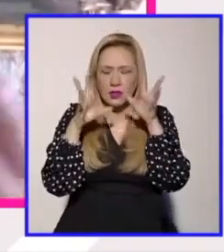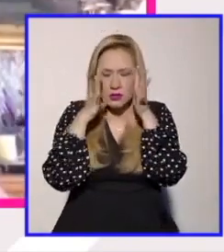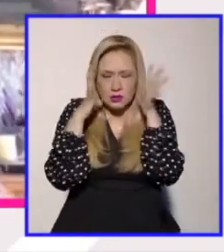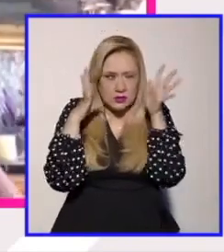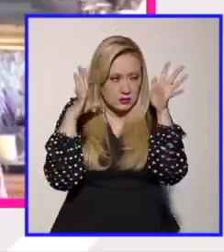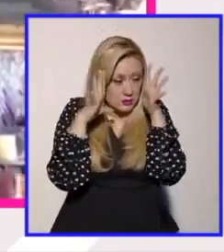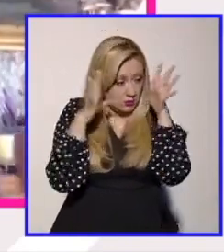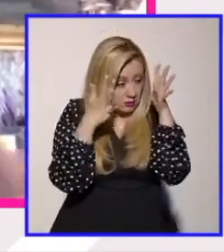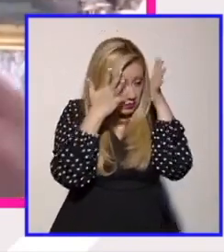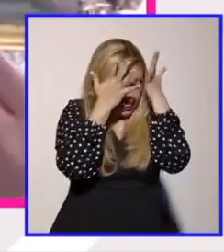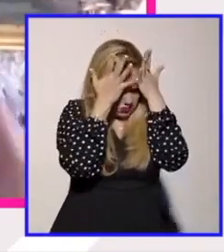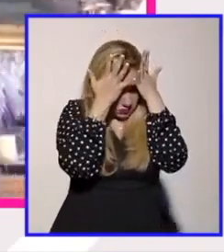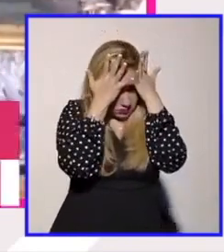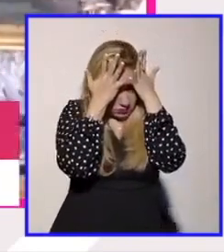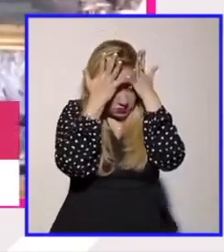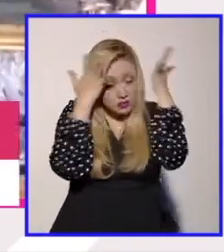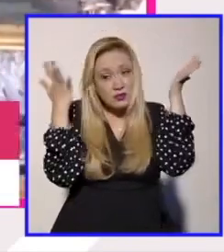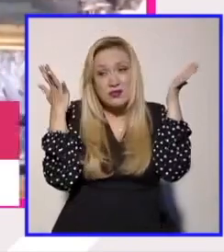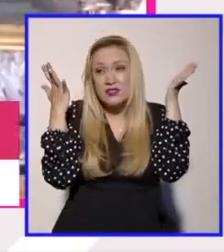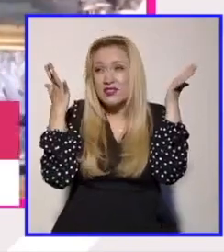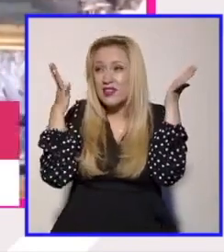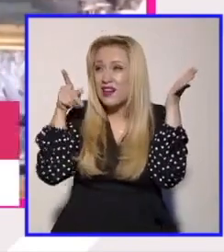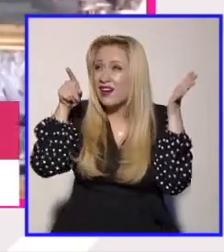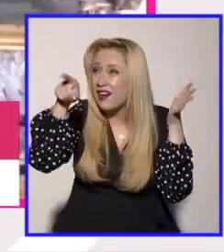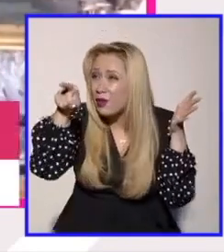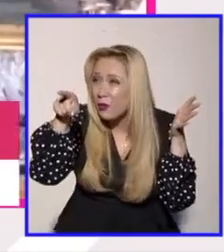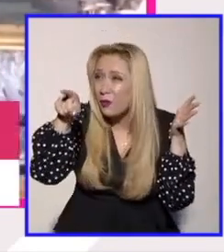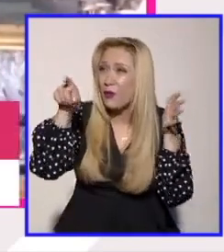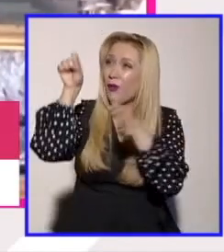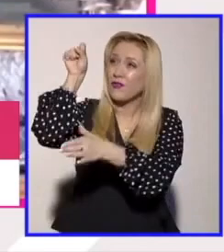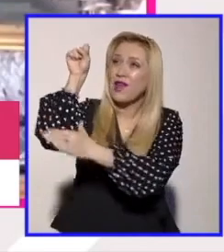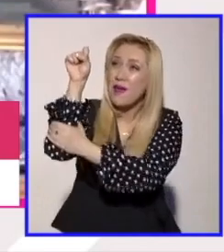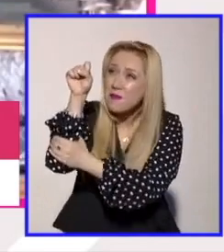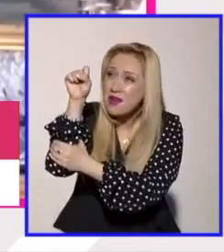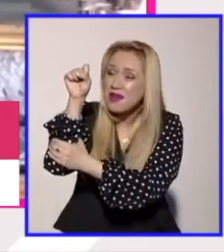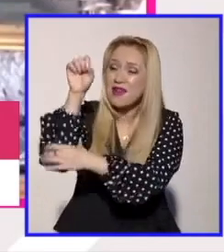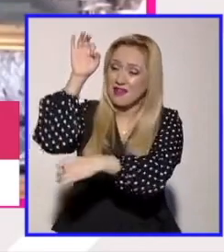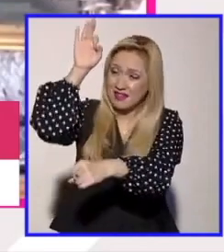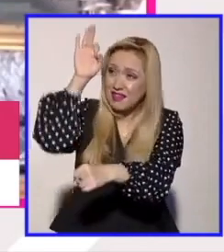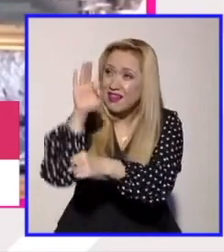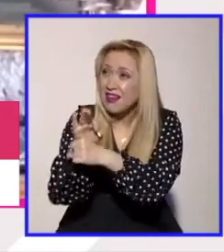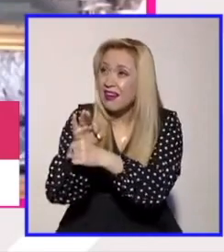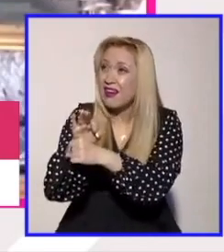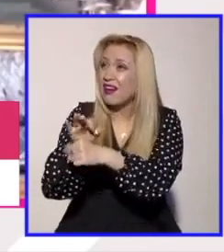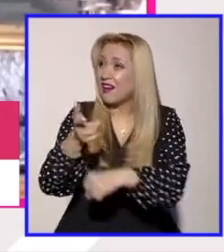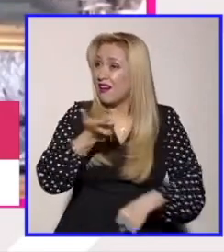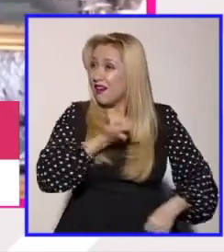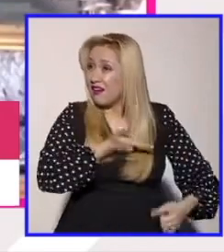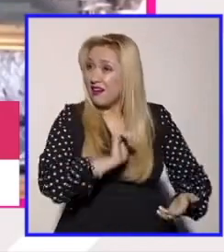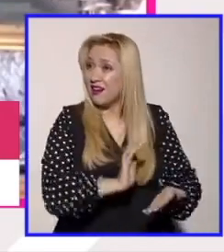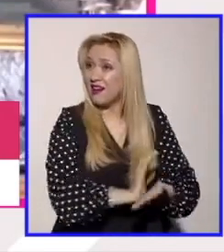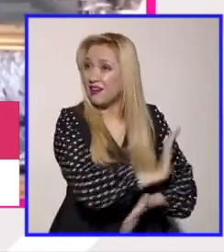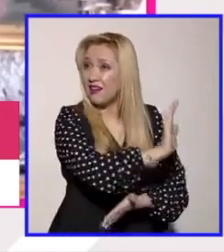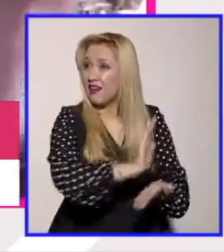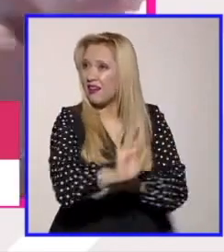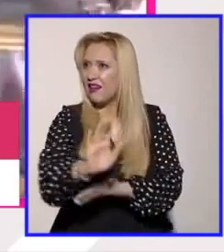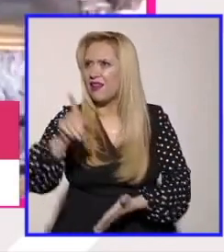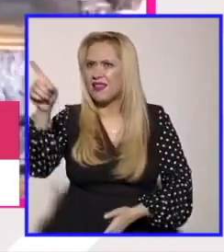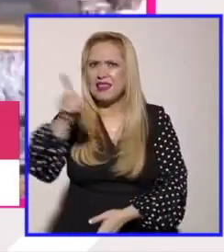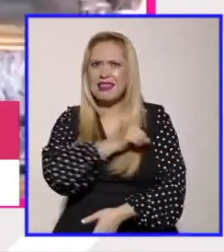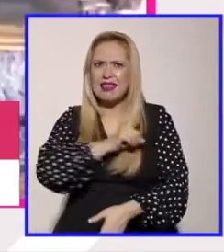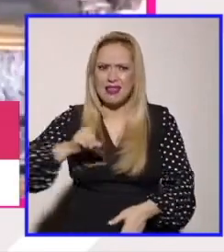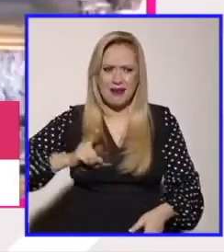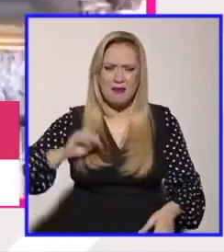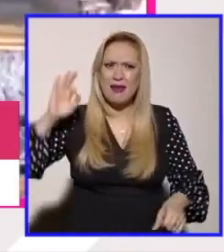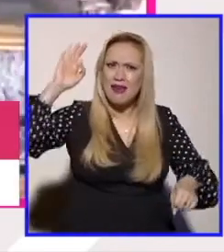discursos provenientes de una corriente que se supone que tendría que buscar los derechos de